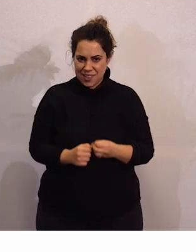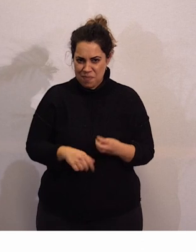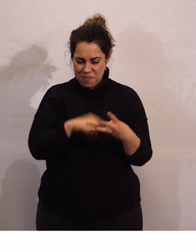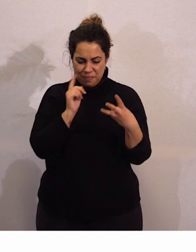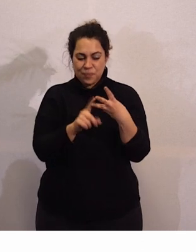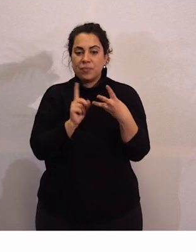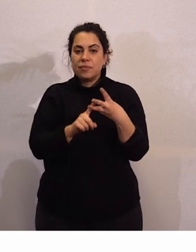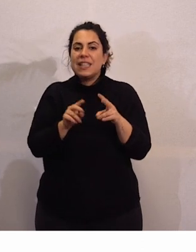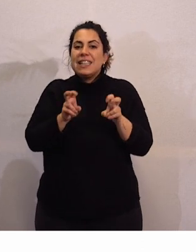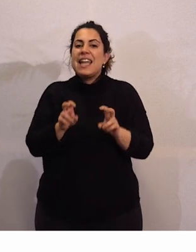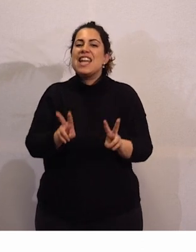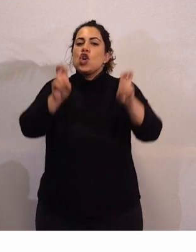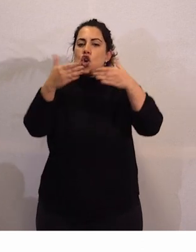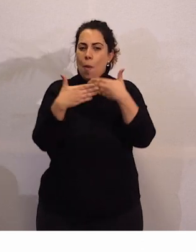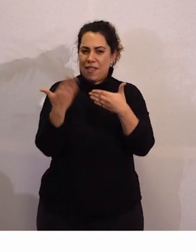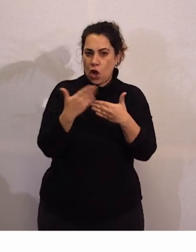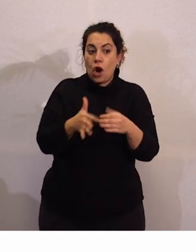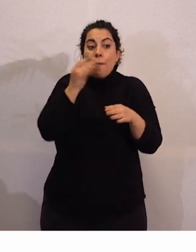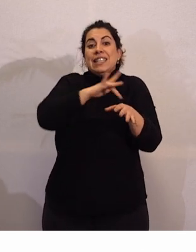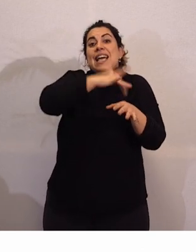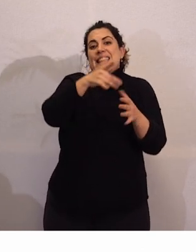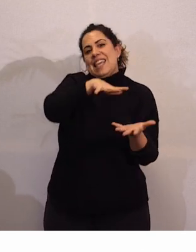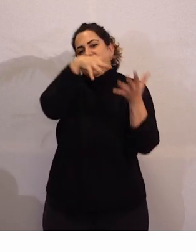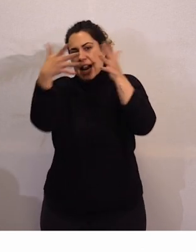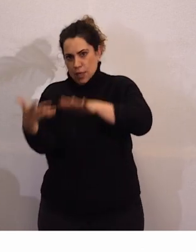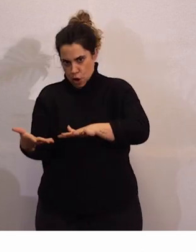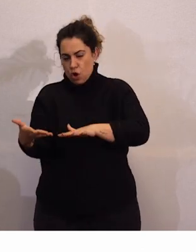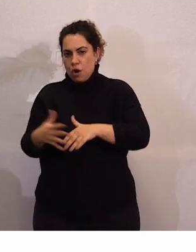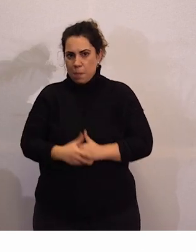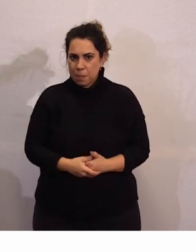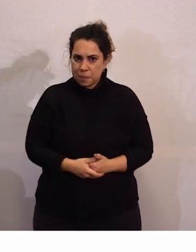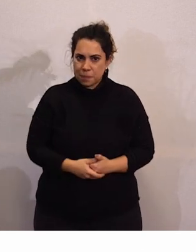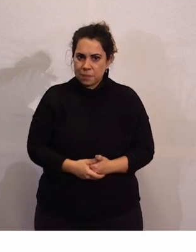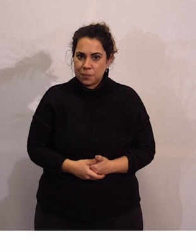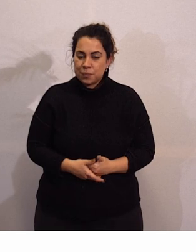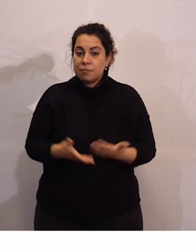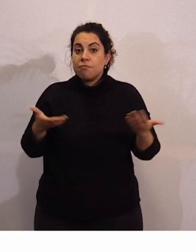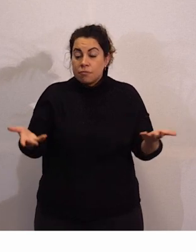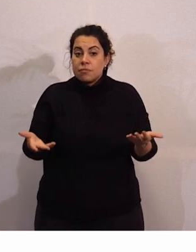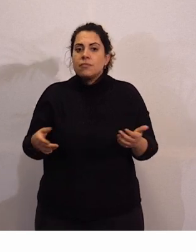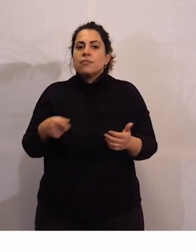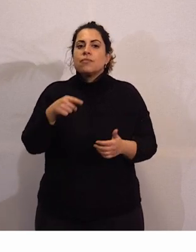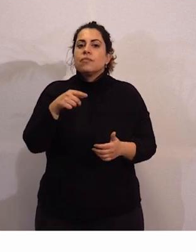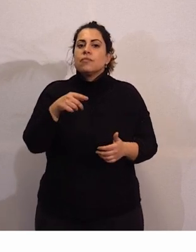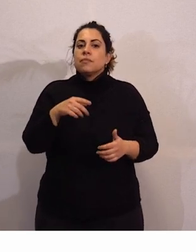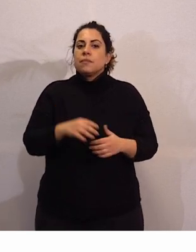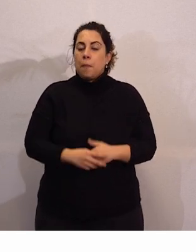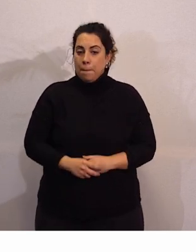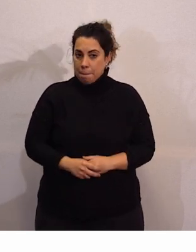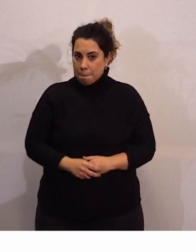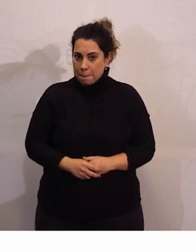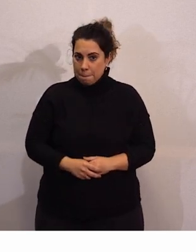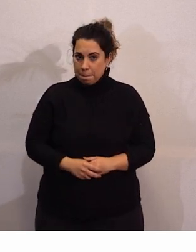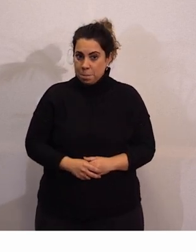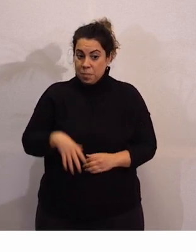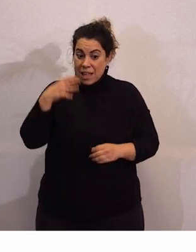es la innovación y la digitalización. Para tener en cuenta esta idea tenemos que